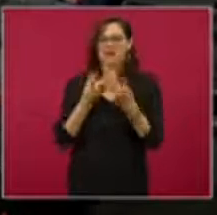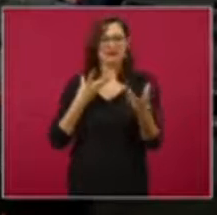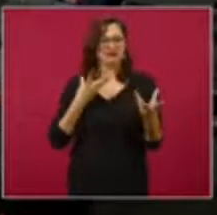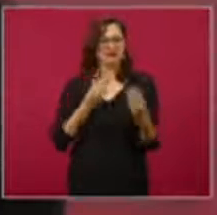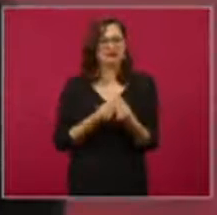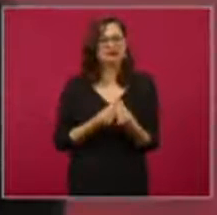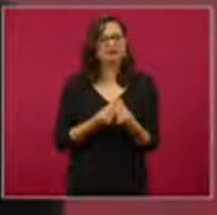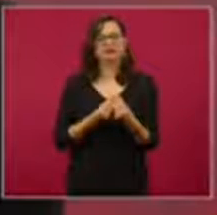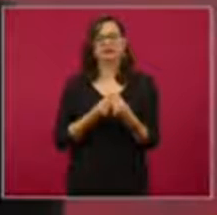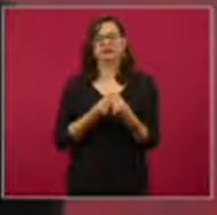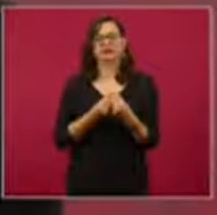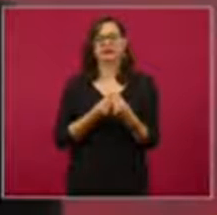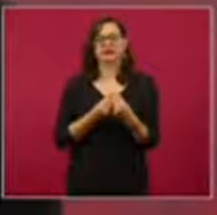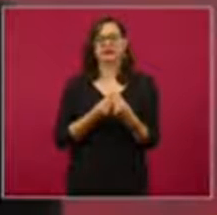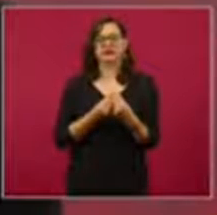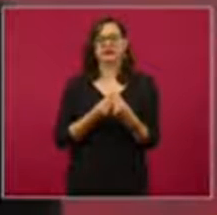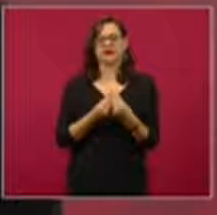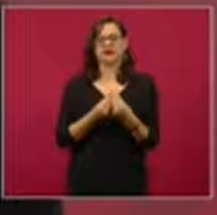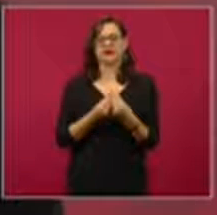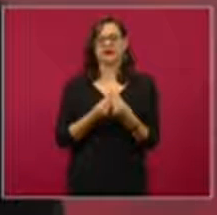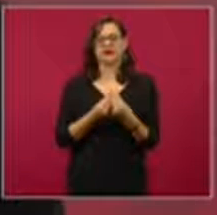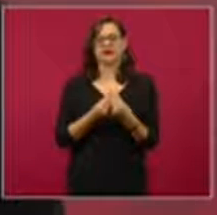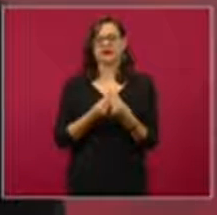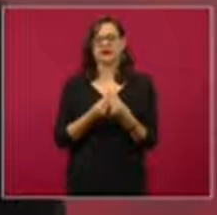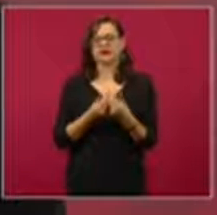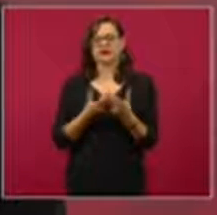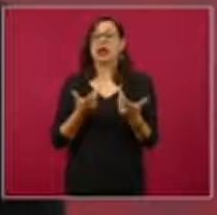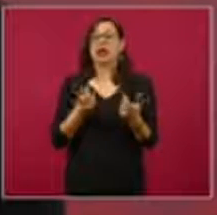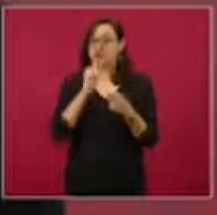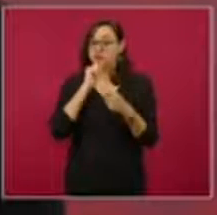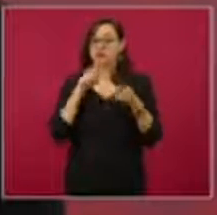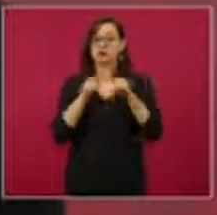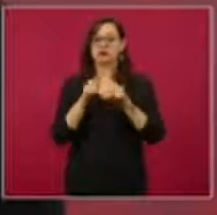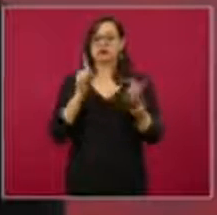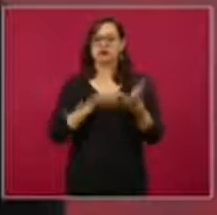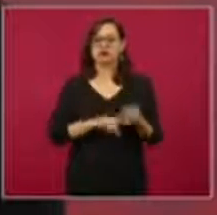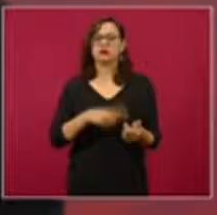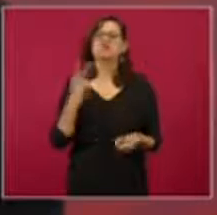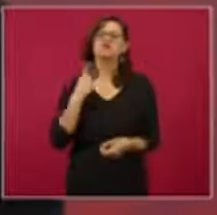organizada y de cuello blanco,